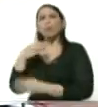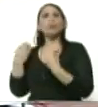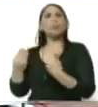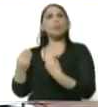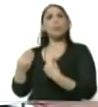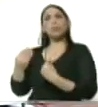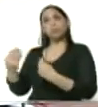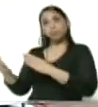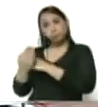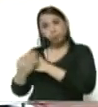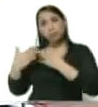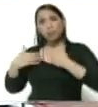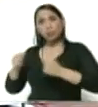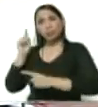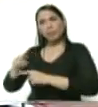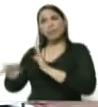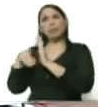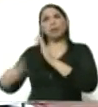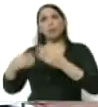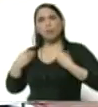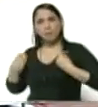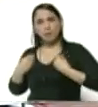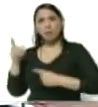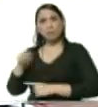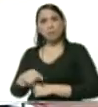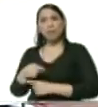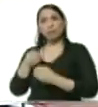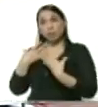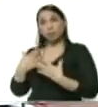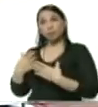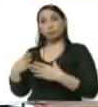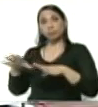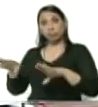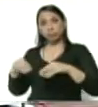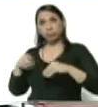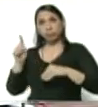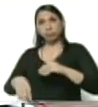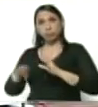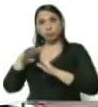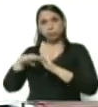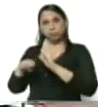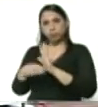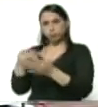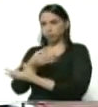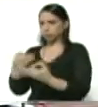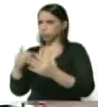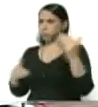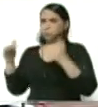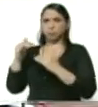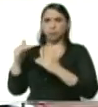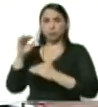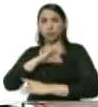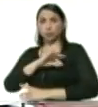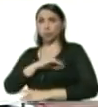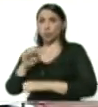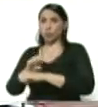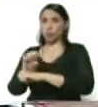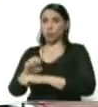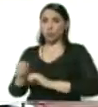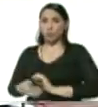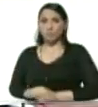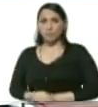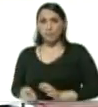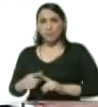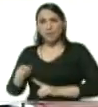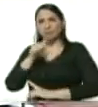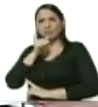cuidar su salud, cuidar su derecho a la vida y bueno, tomó además medidas extraordinarias, socioeconómicas, para